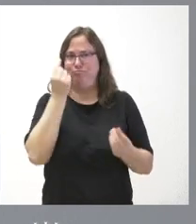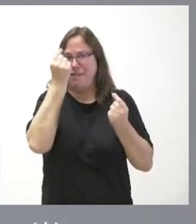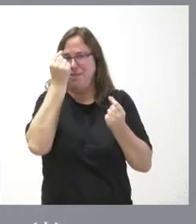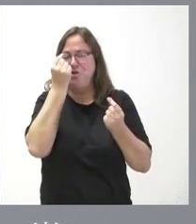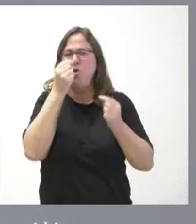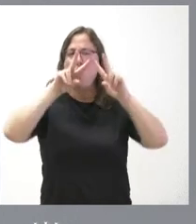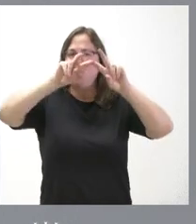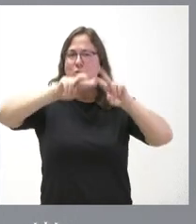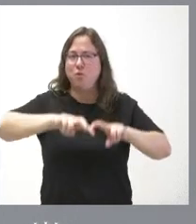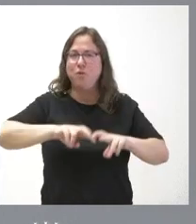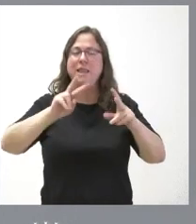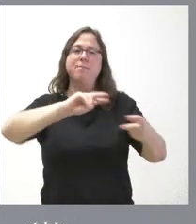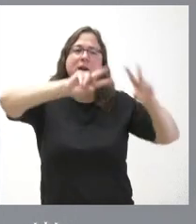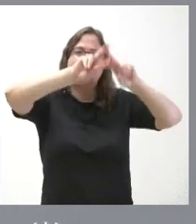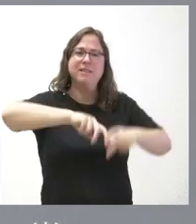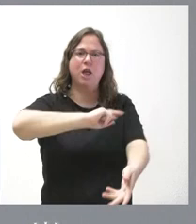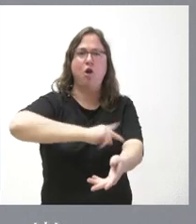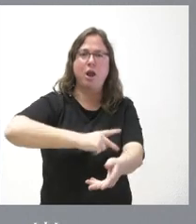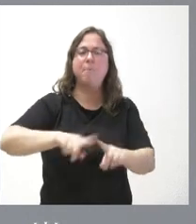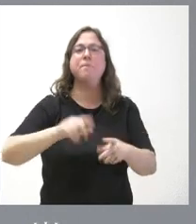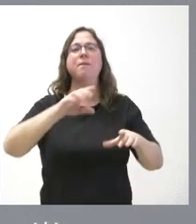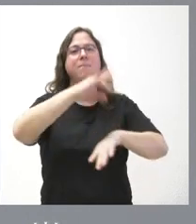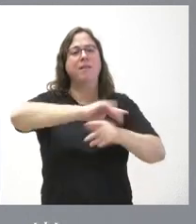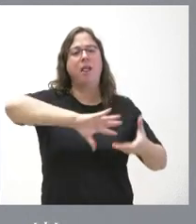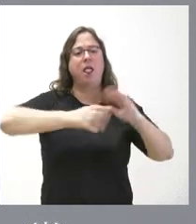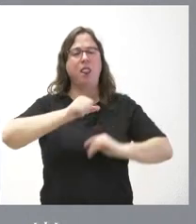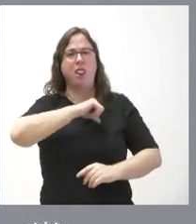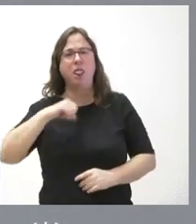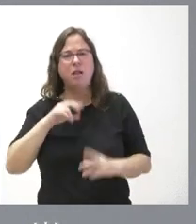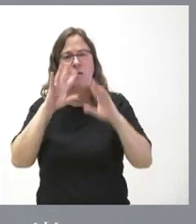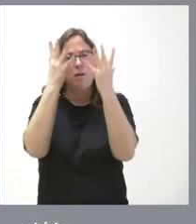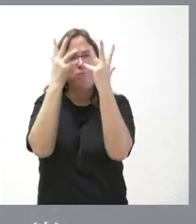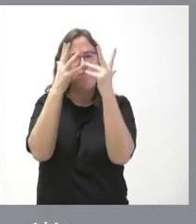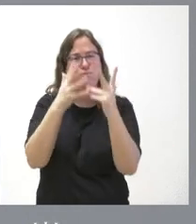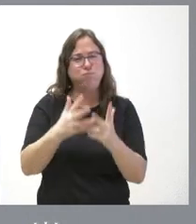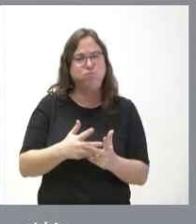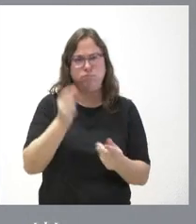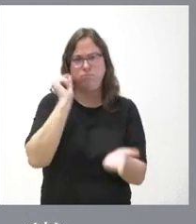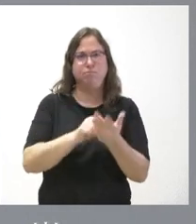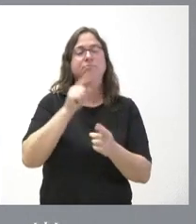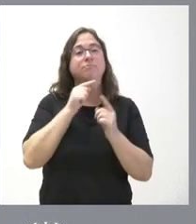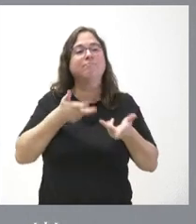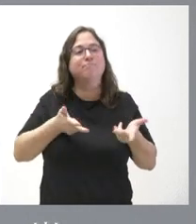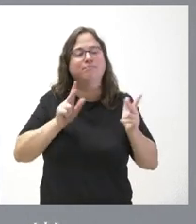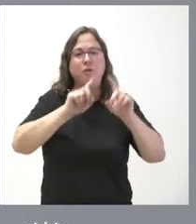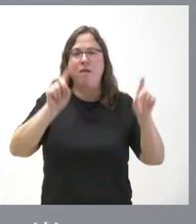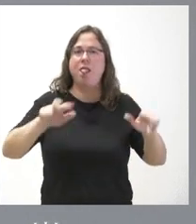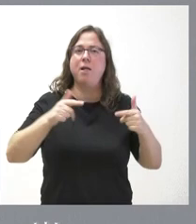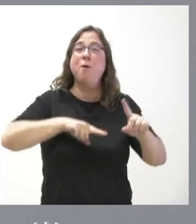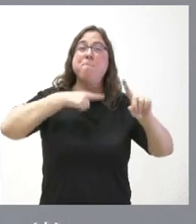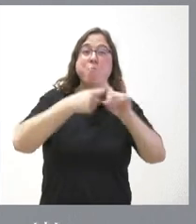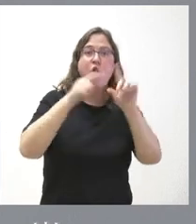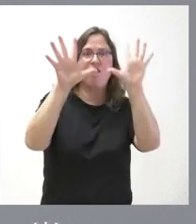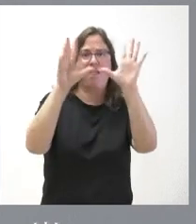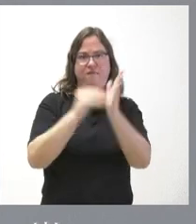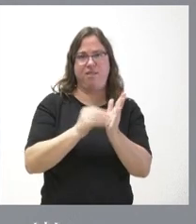las investigaciones genómicas y en todo lo que tiene que ver con la medicina personalizada que exige un nivel de cálculos muy relevante que es lo que permite esta actividad. Ya les digo, se multiplica por 10